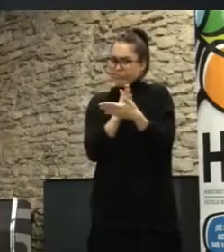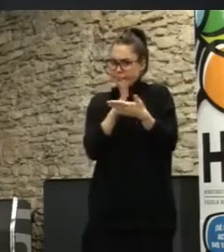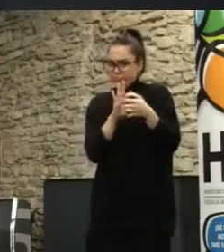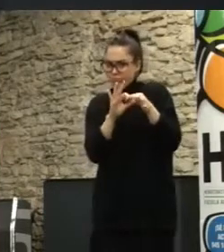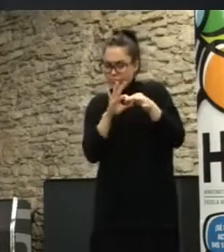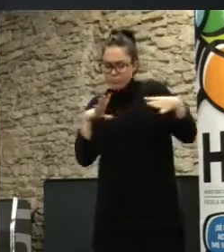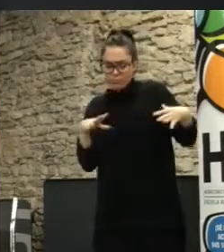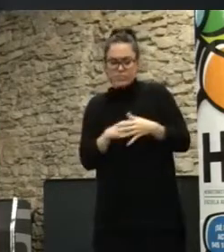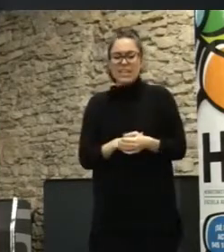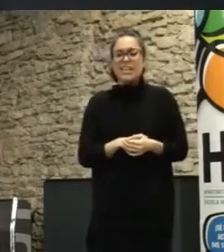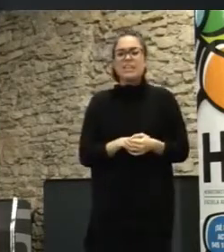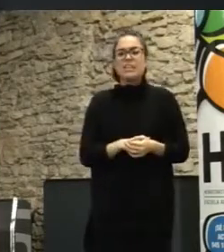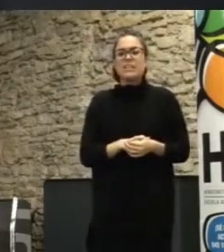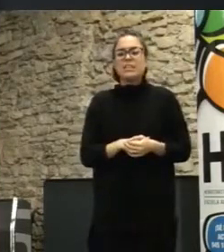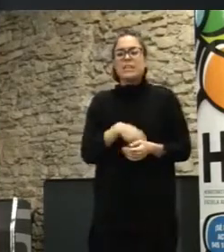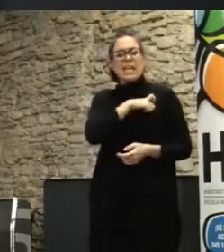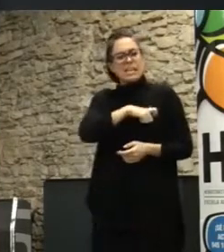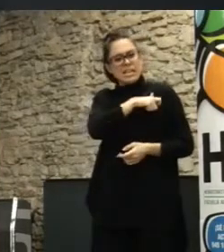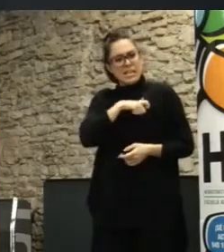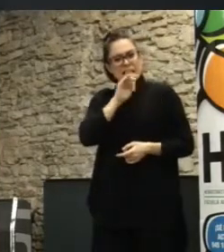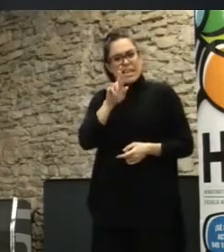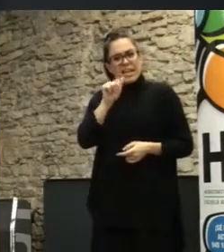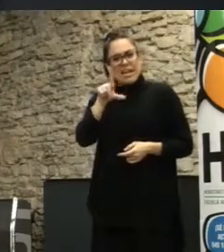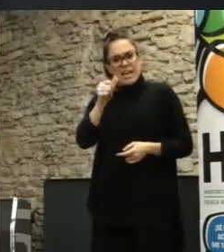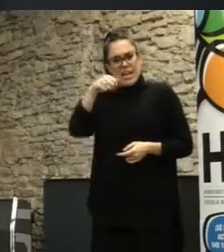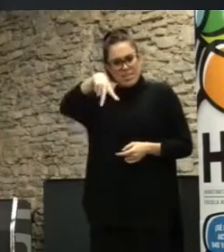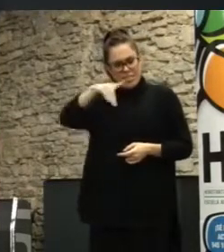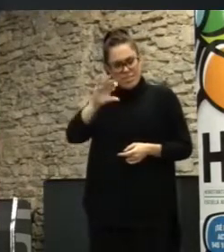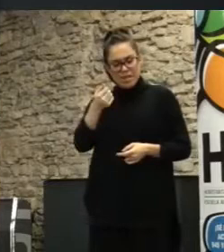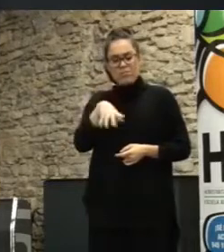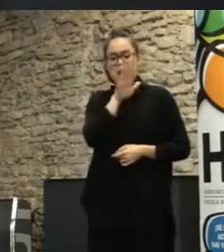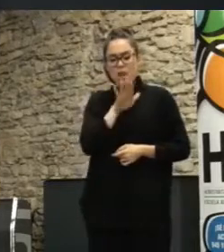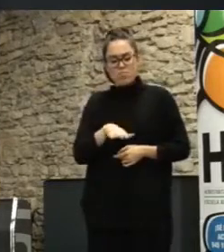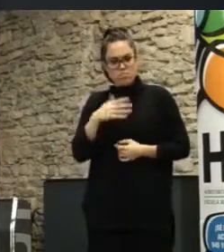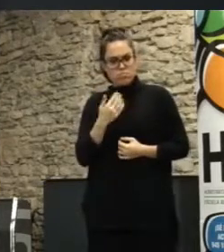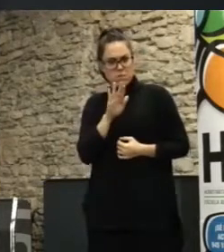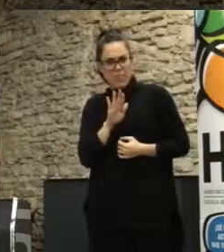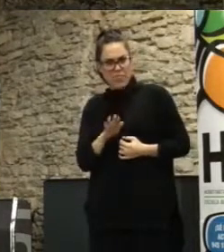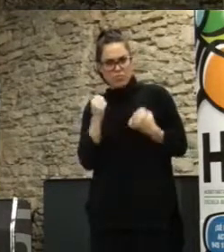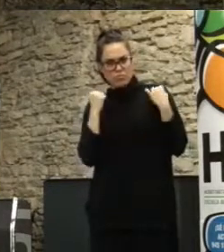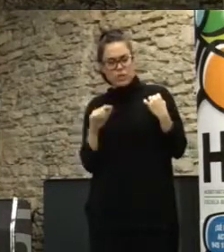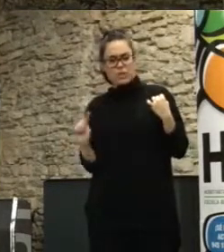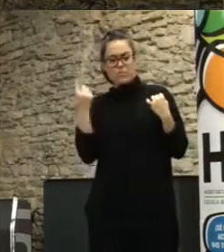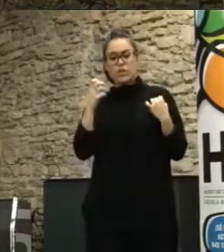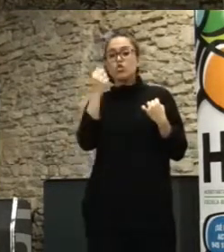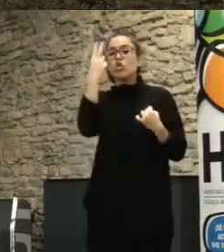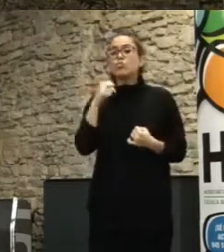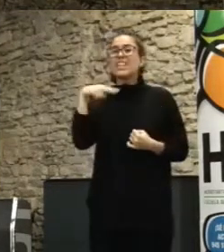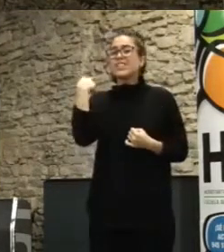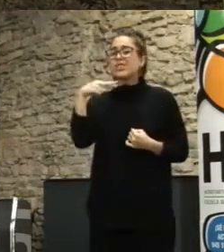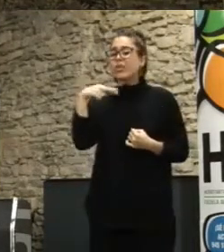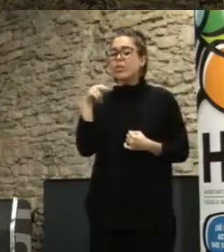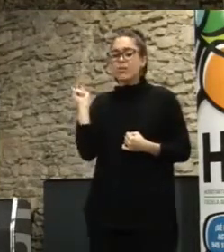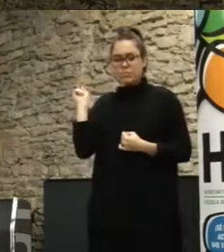Irlanda, muestro un caso de Irlanda porque me parece en estos momentos lo más potente, bueno, en 2012 se montó esta convención